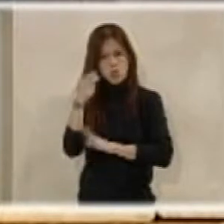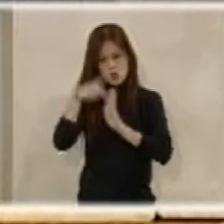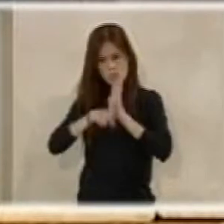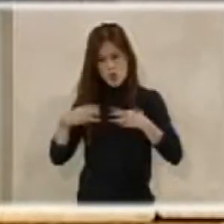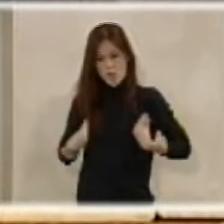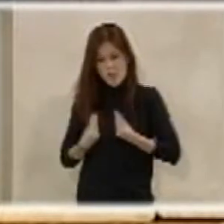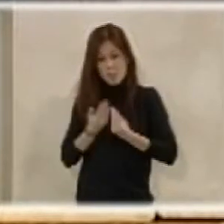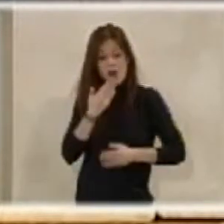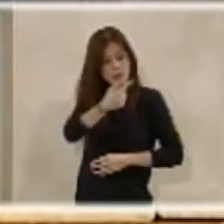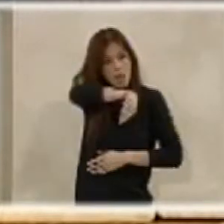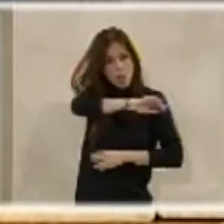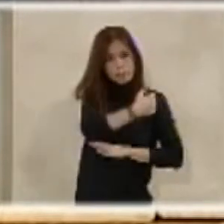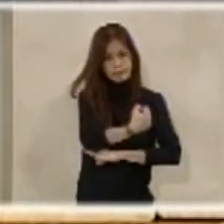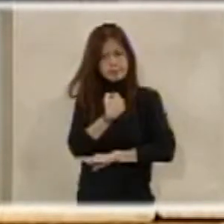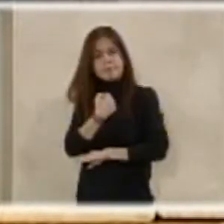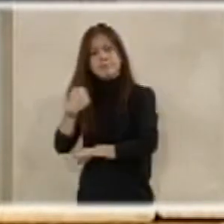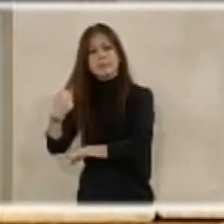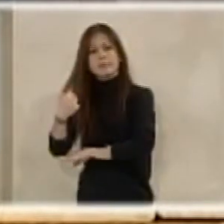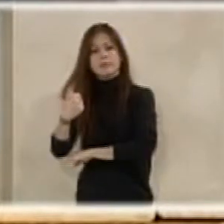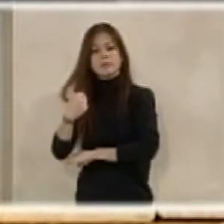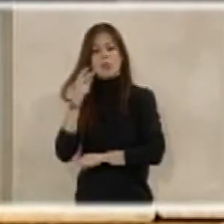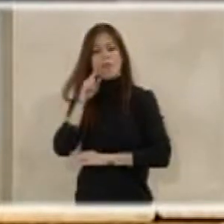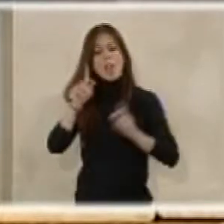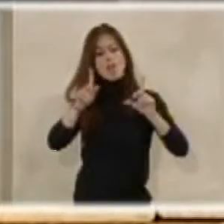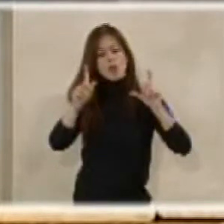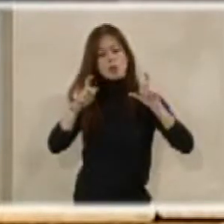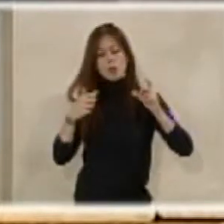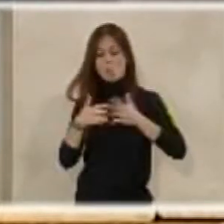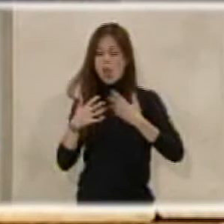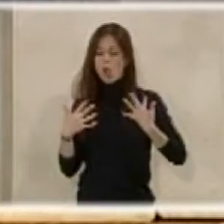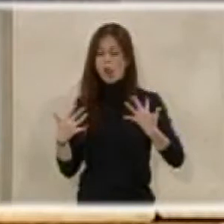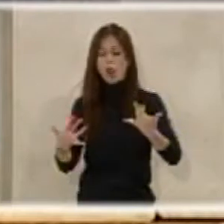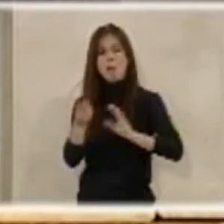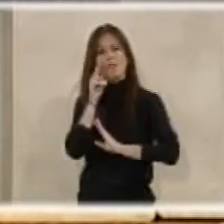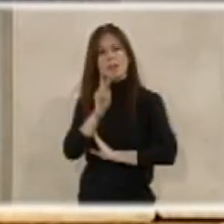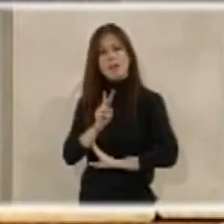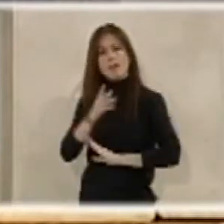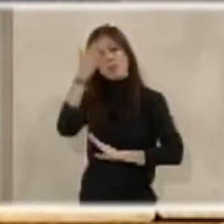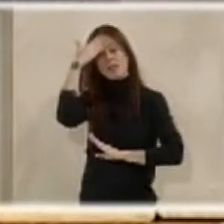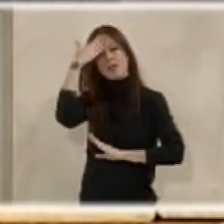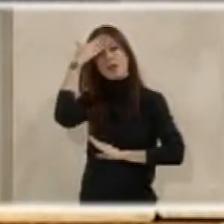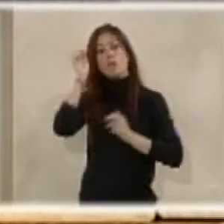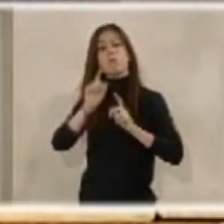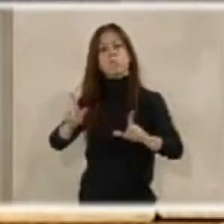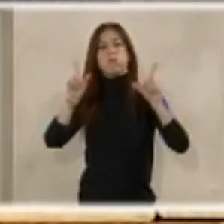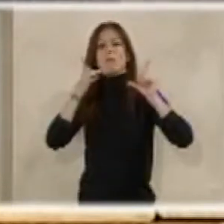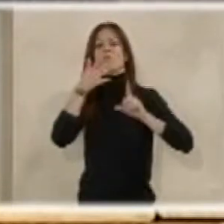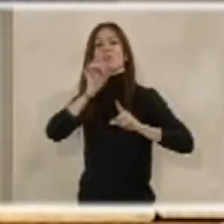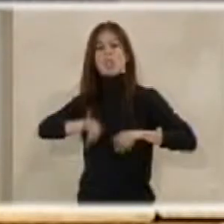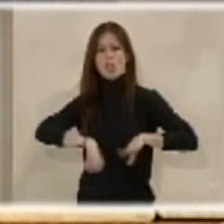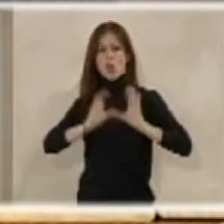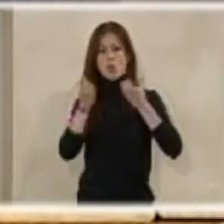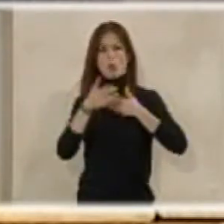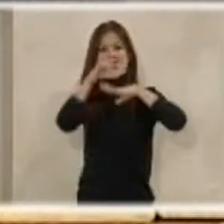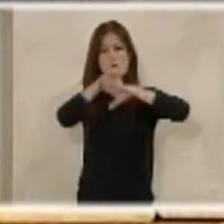normas de convivencia. Y entre esas manos, unos principales protagonistas son las fuerzas y cuerpos de seguridad del